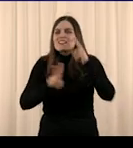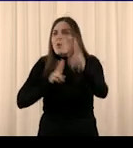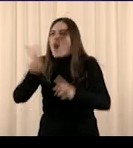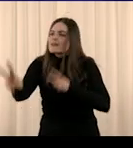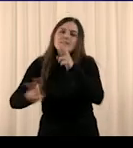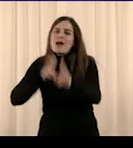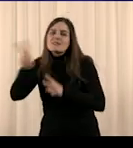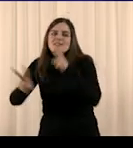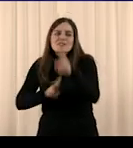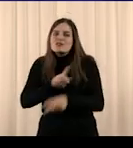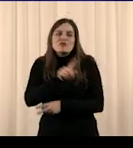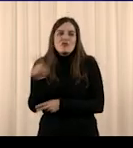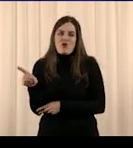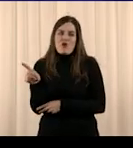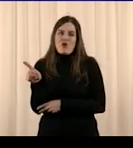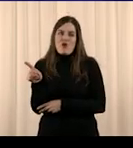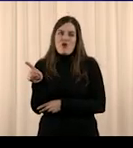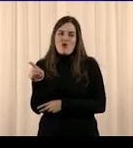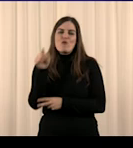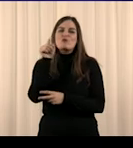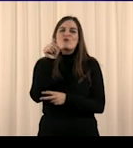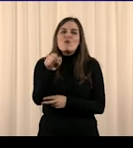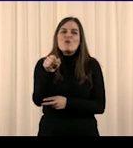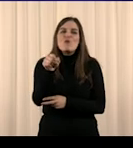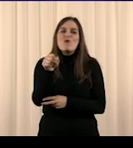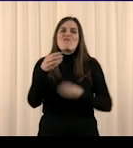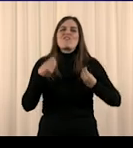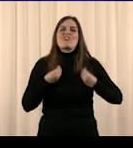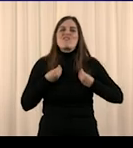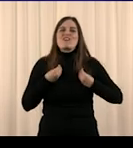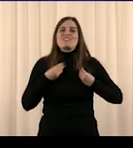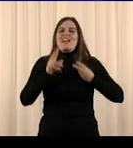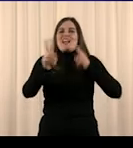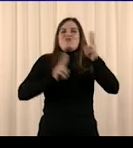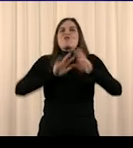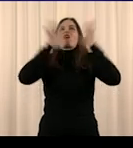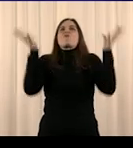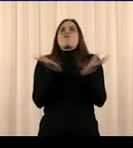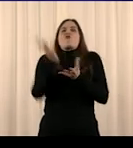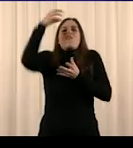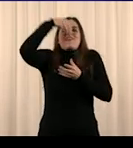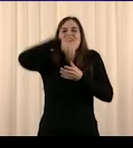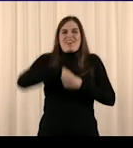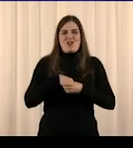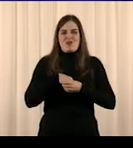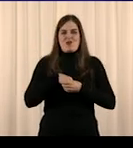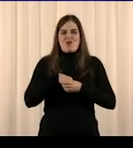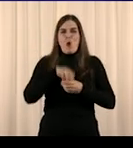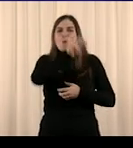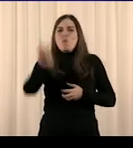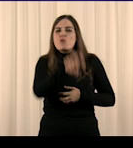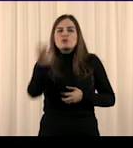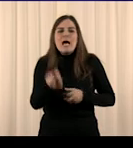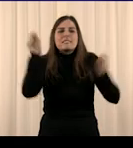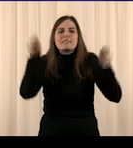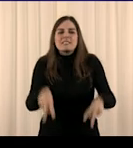Sino estando sumergido en ellas. Sin buscar, sino